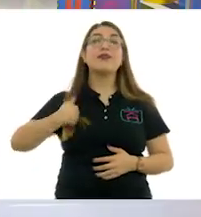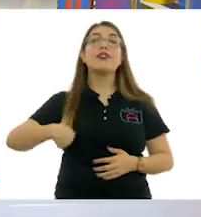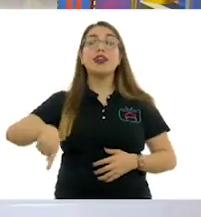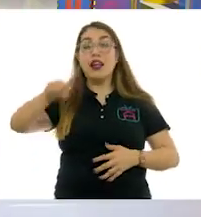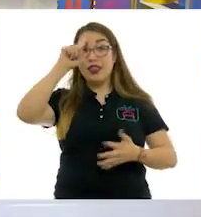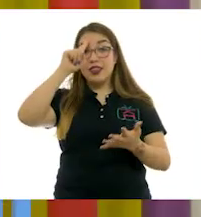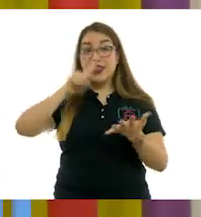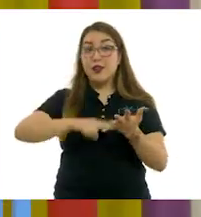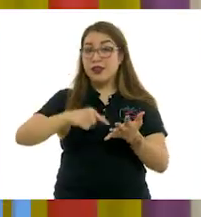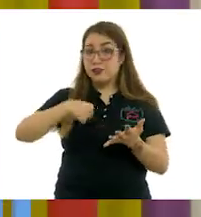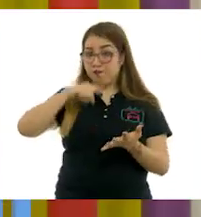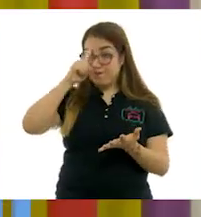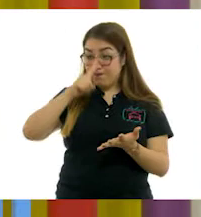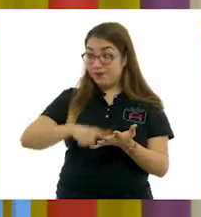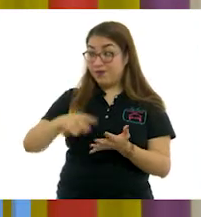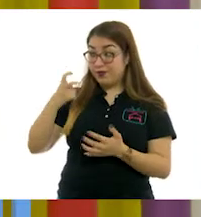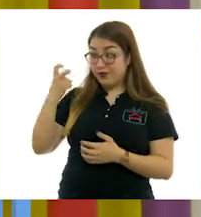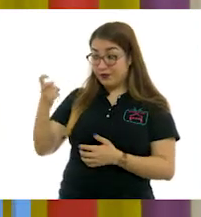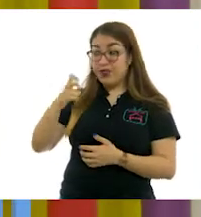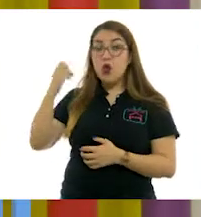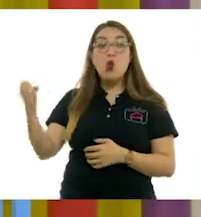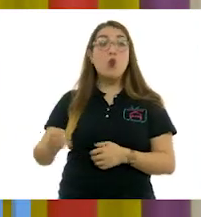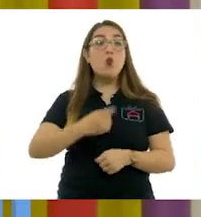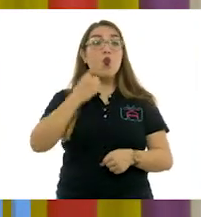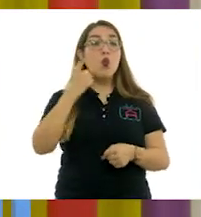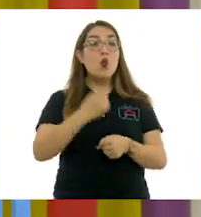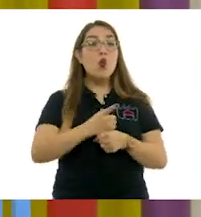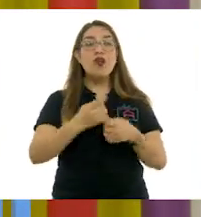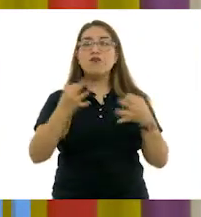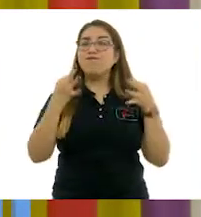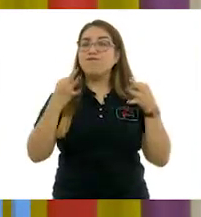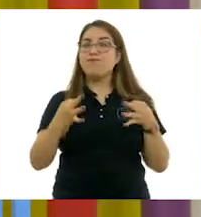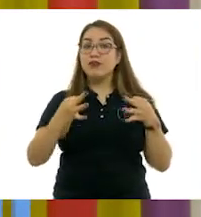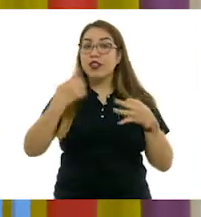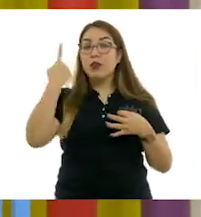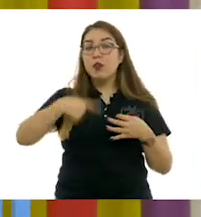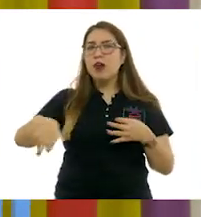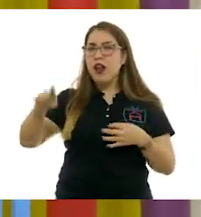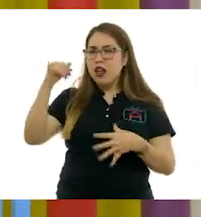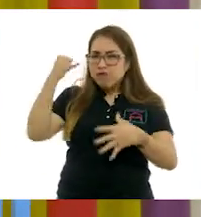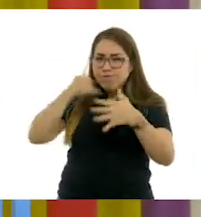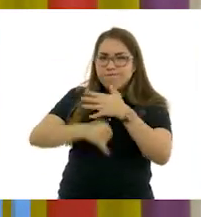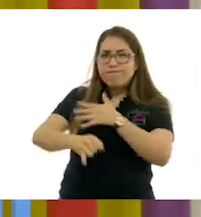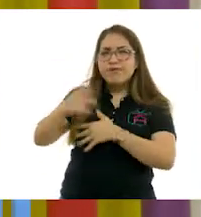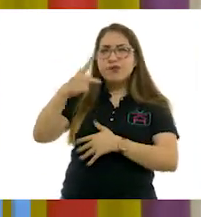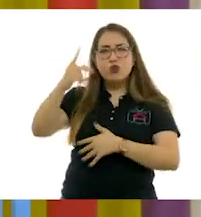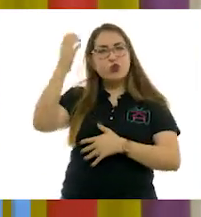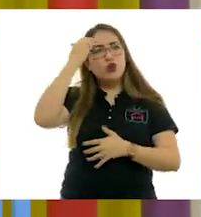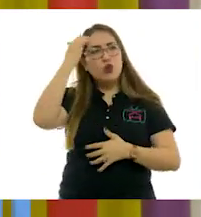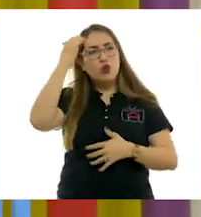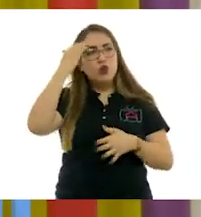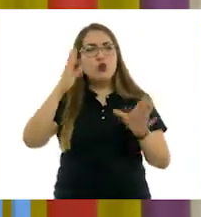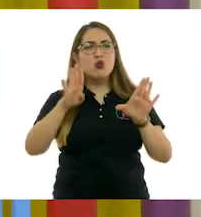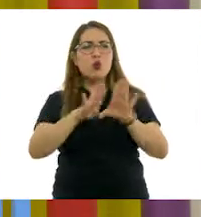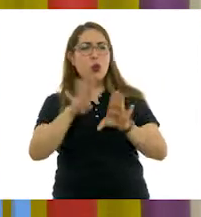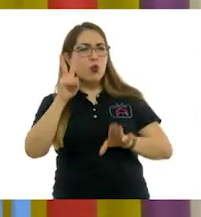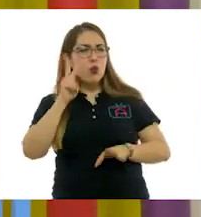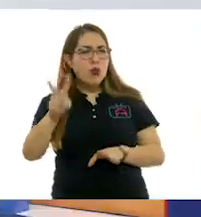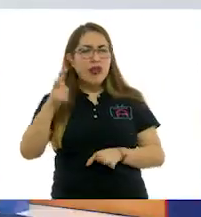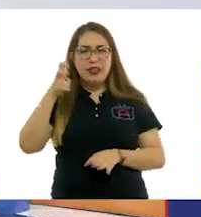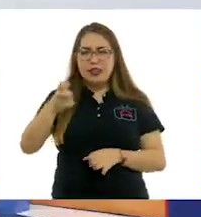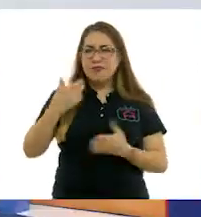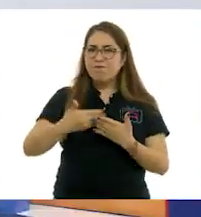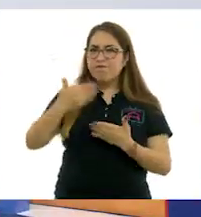oportunidad perfecta para entrar al mundo de cada una de ellas. ¿Cómo lo visualizaban? Sí,